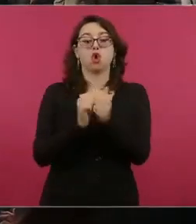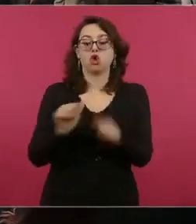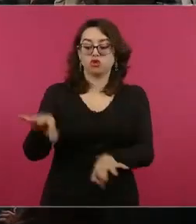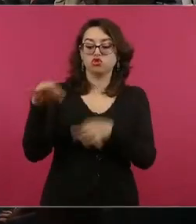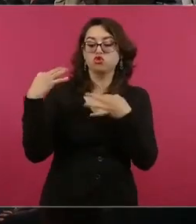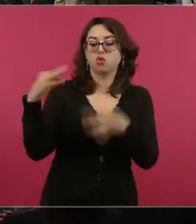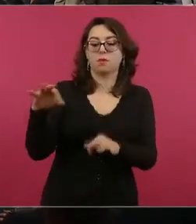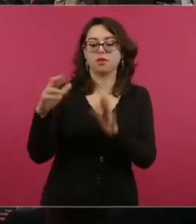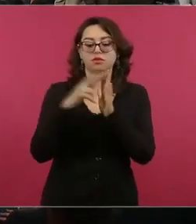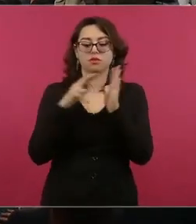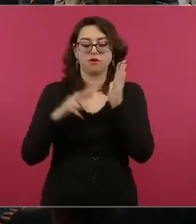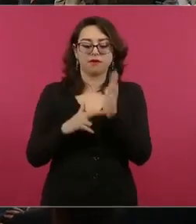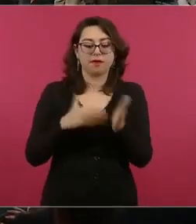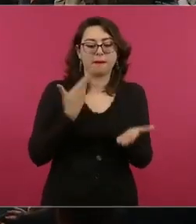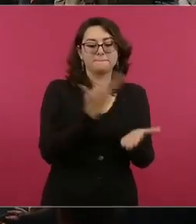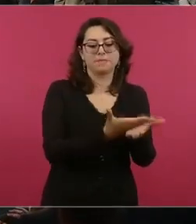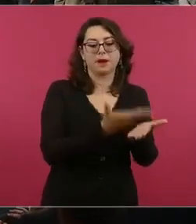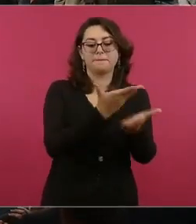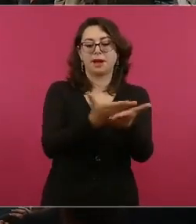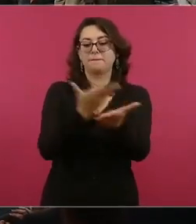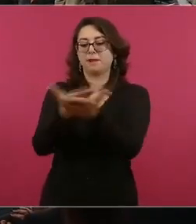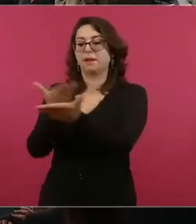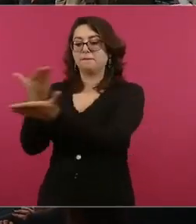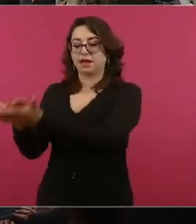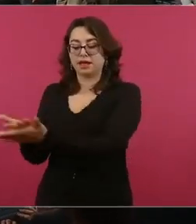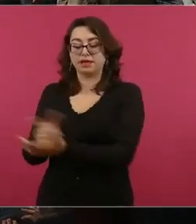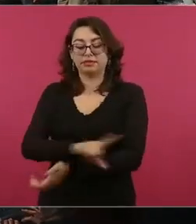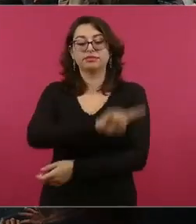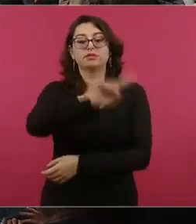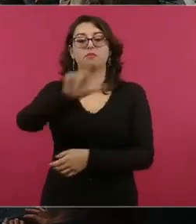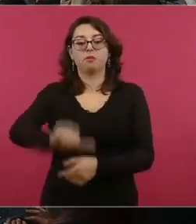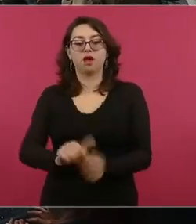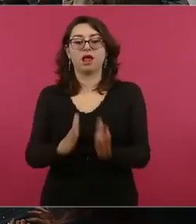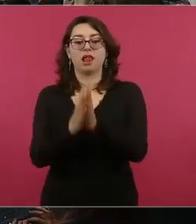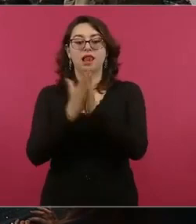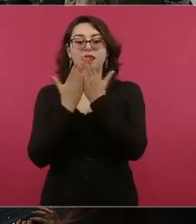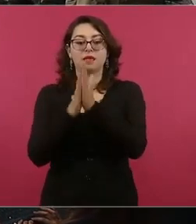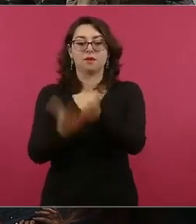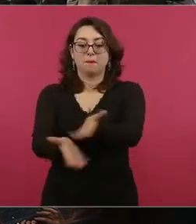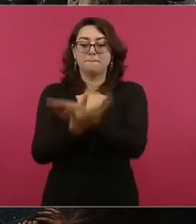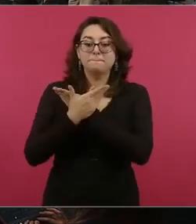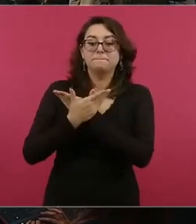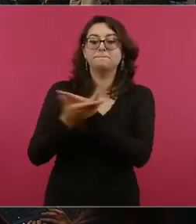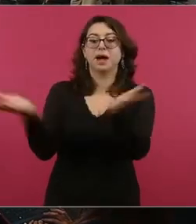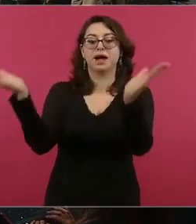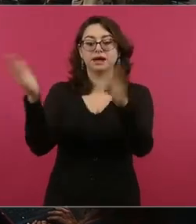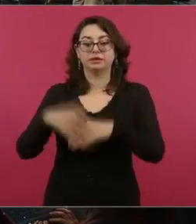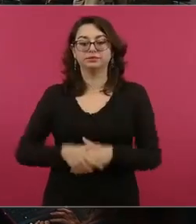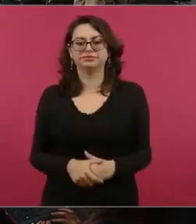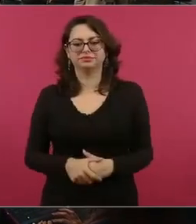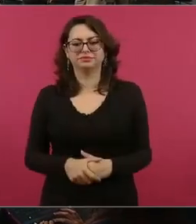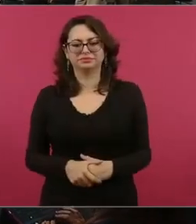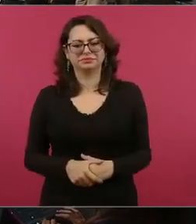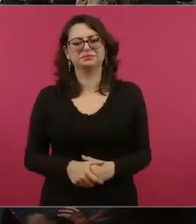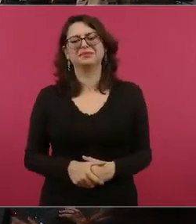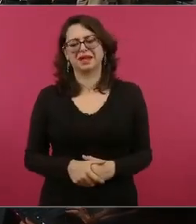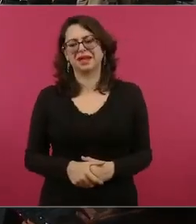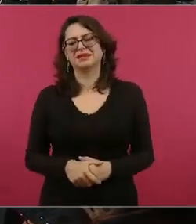Estado hayan dedicado a su oposición a los libros? Seguramente son del PAN. ¿Sí?